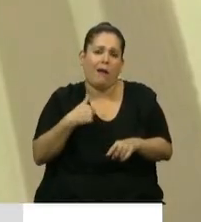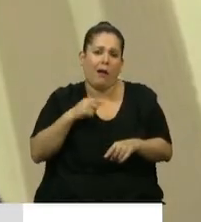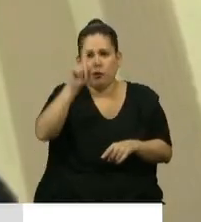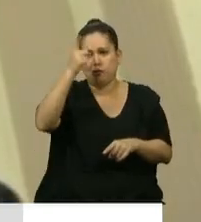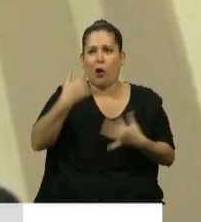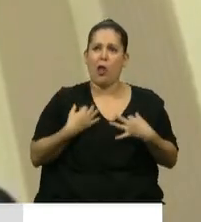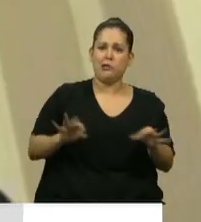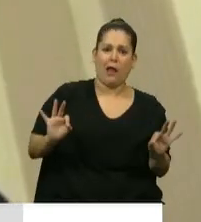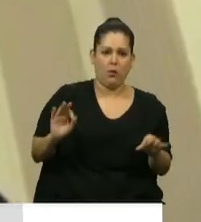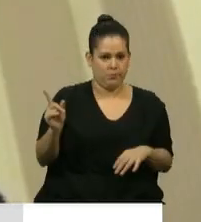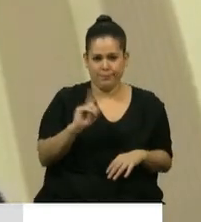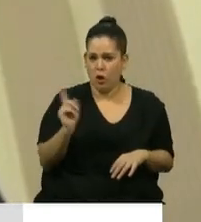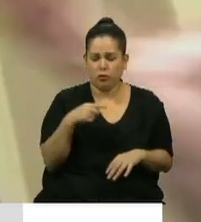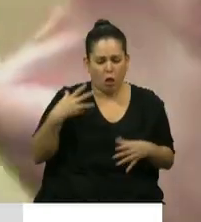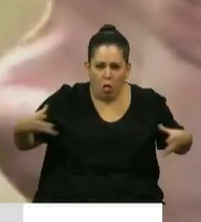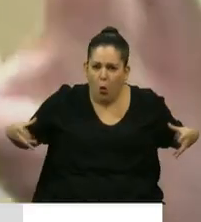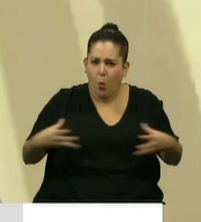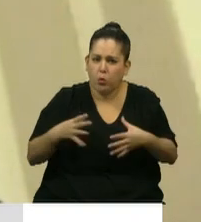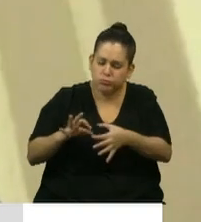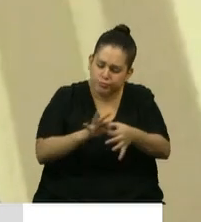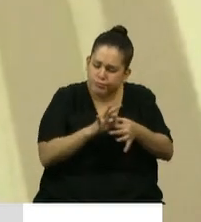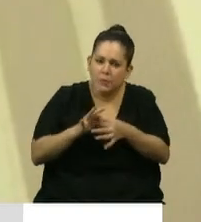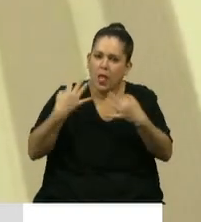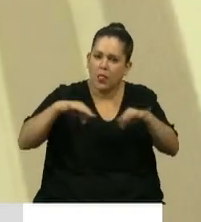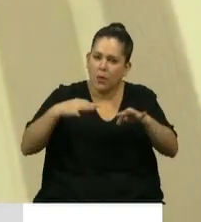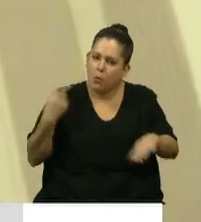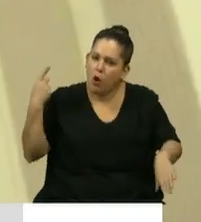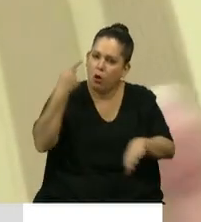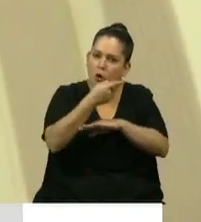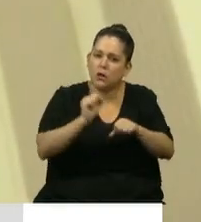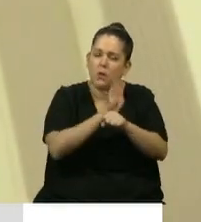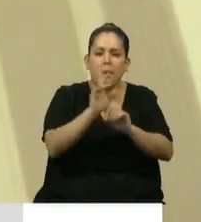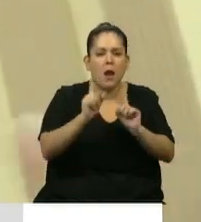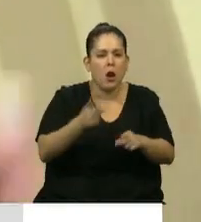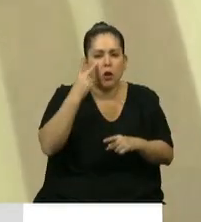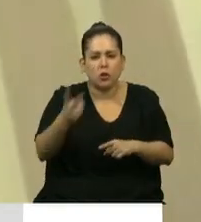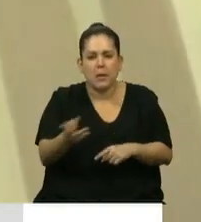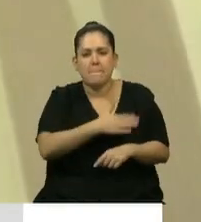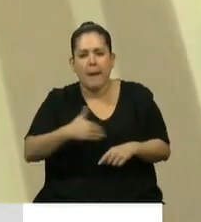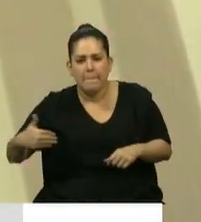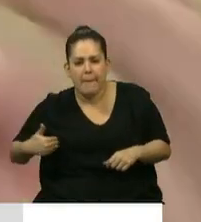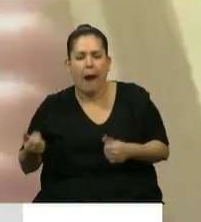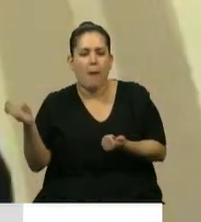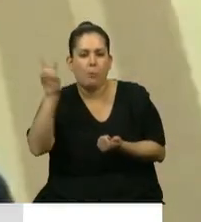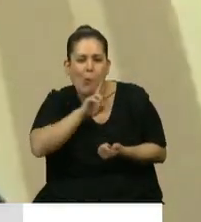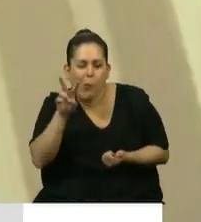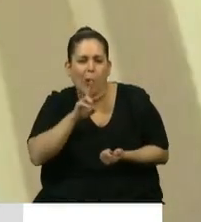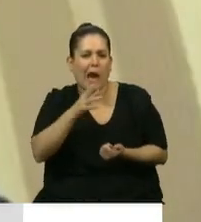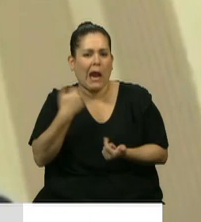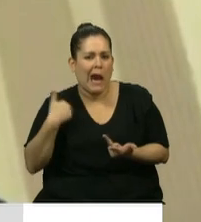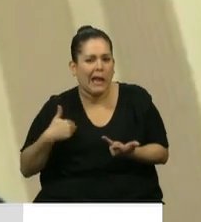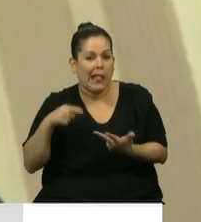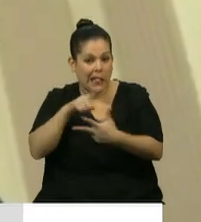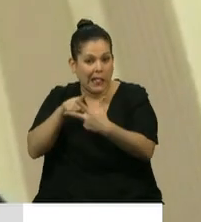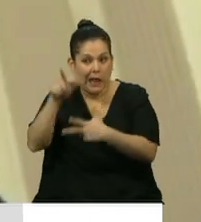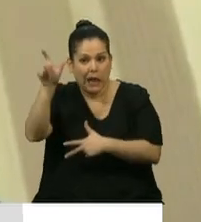tenemos que patear todos para el mismo arco, como también debo reconocer a esa madre, a esa mujer argentina, que mucho hemos podido hacer